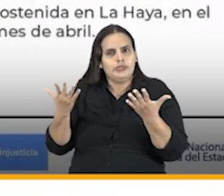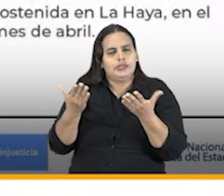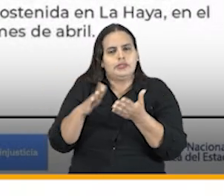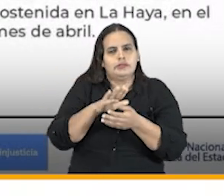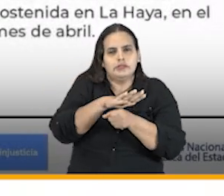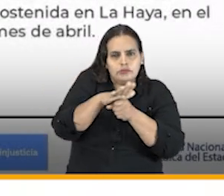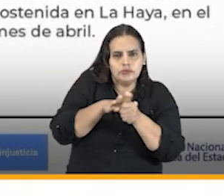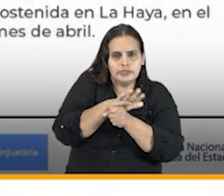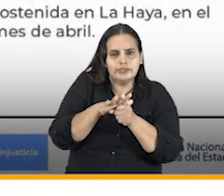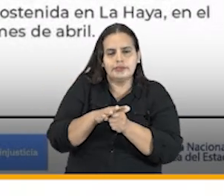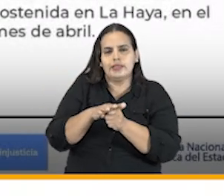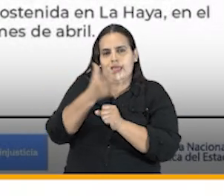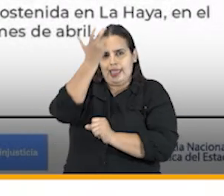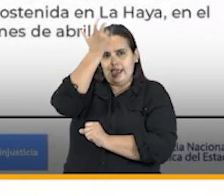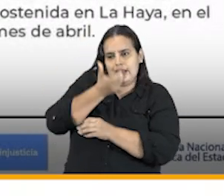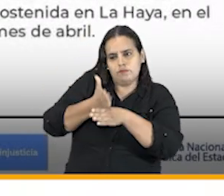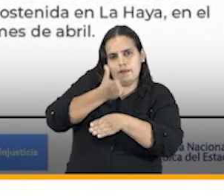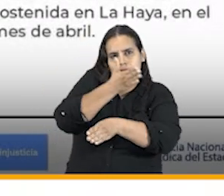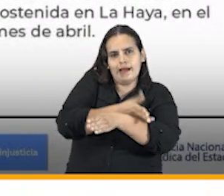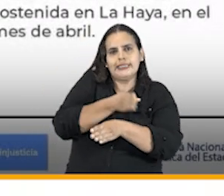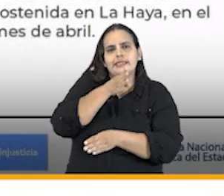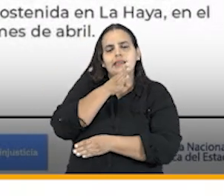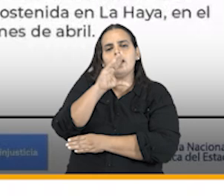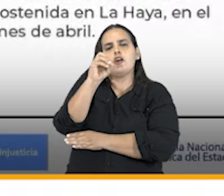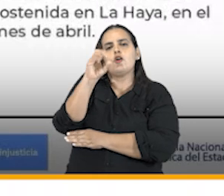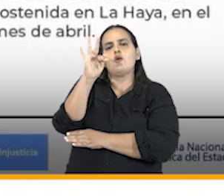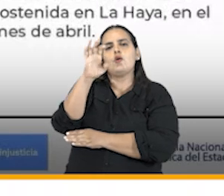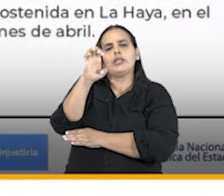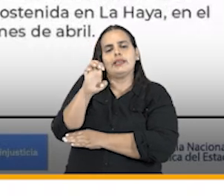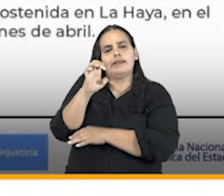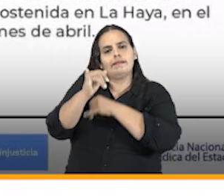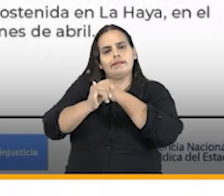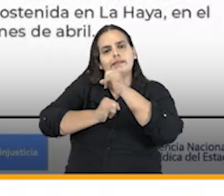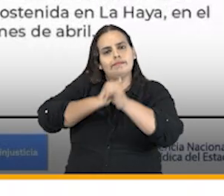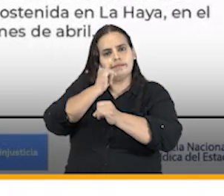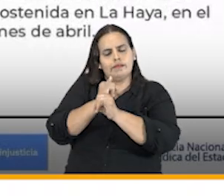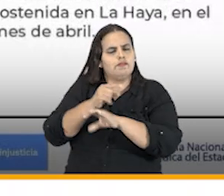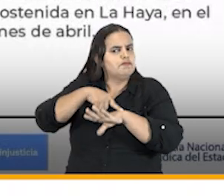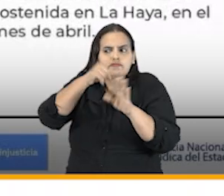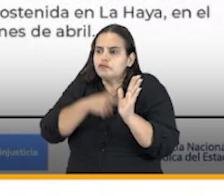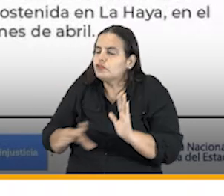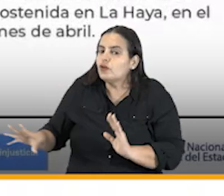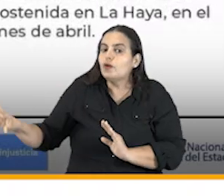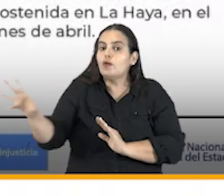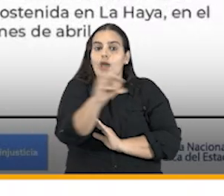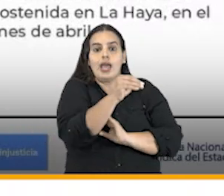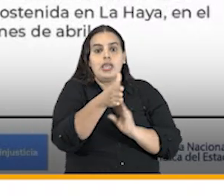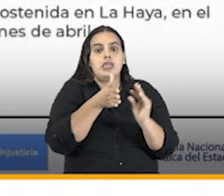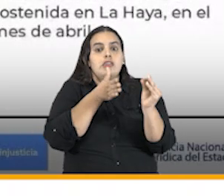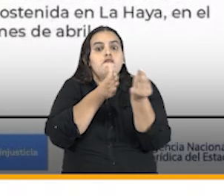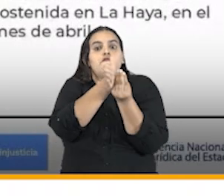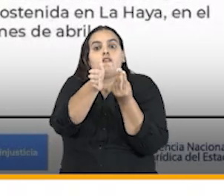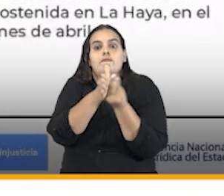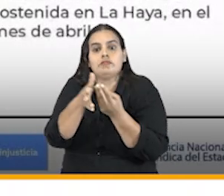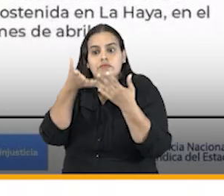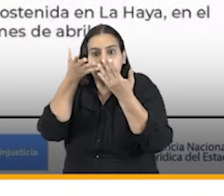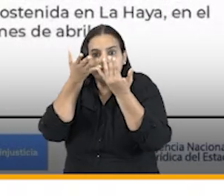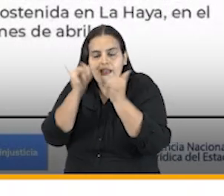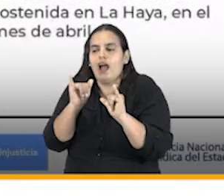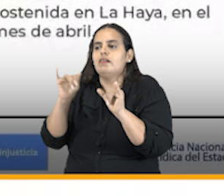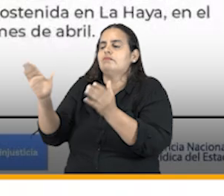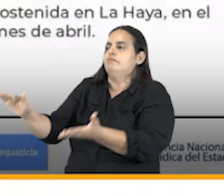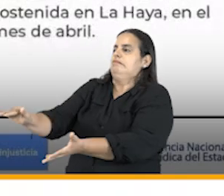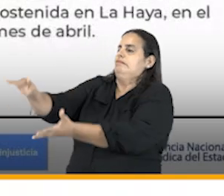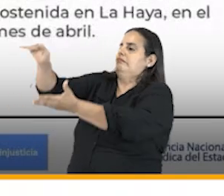que se encuentran bajo examen preliminar ante la corte penal internacional con toda esta información preparamos el ya mencionado